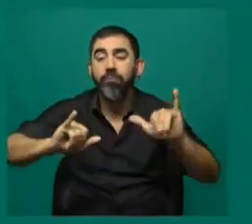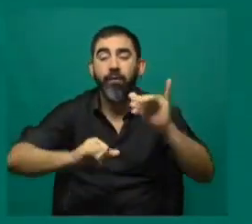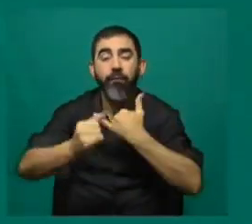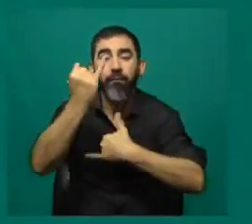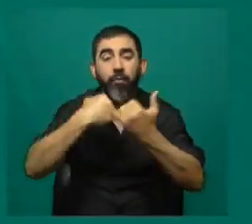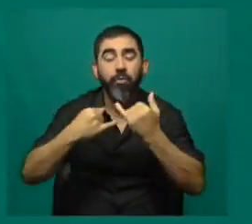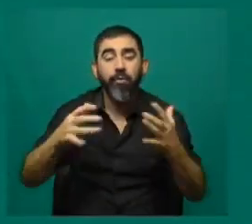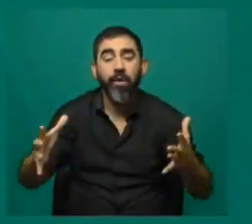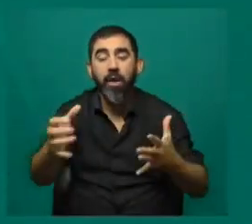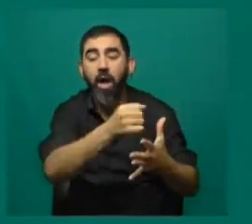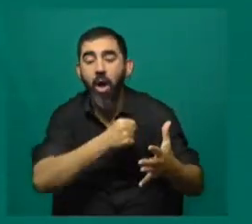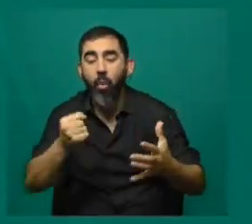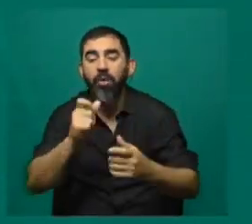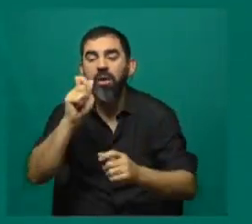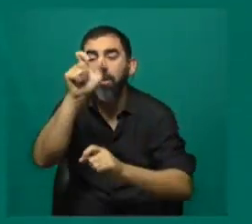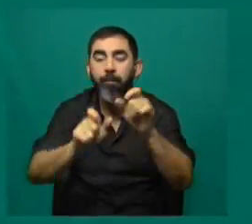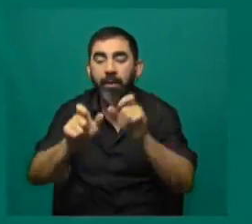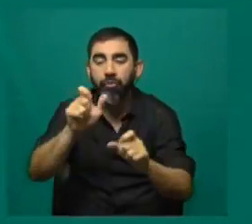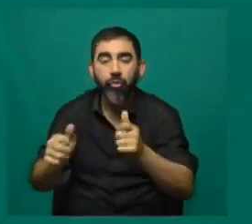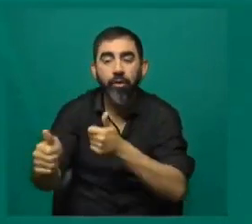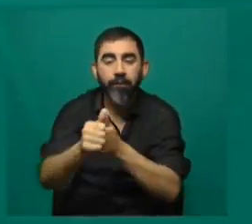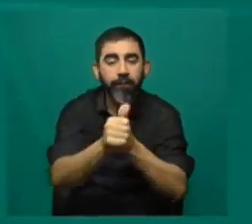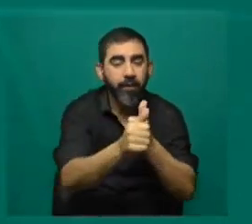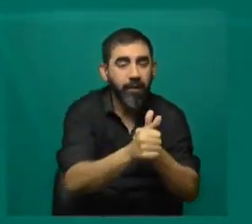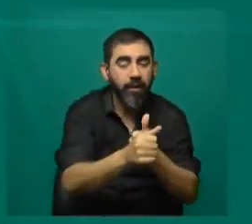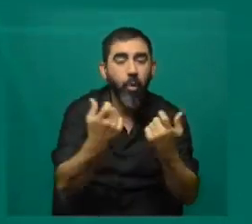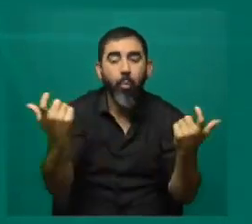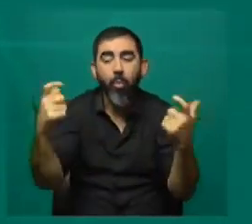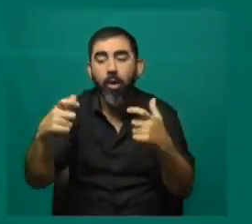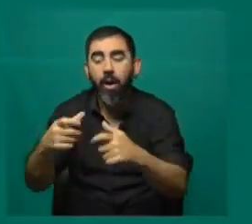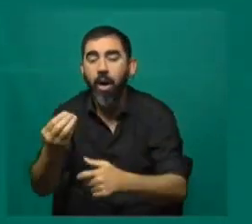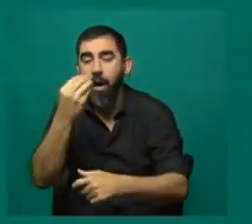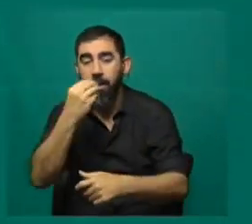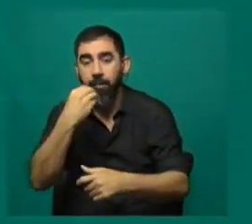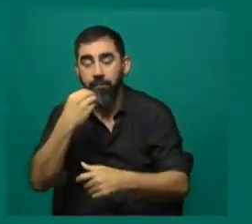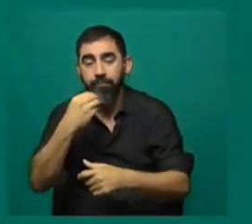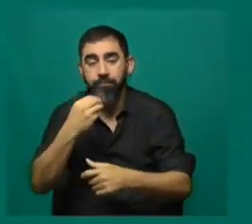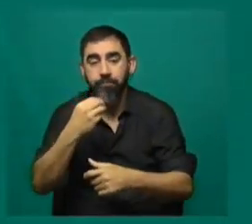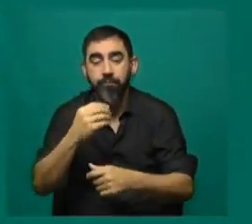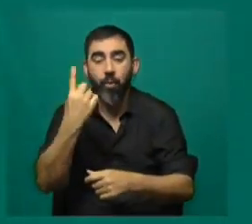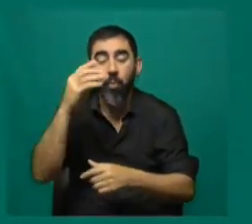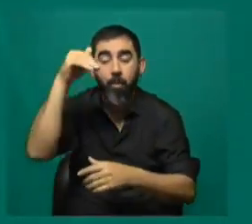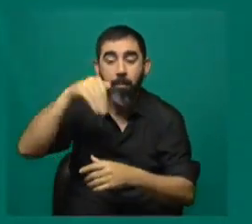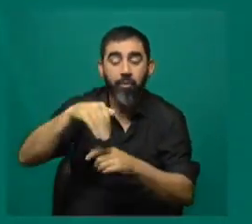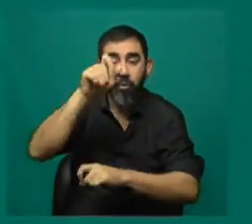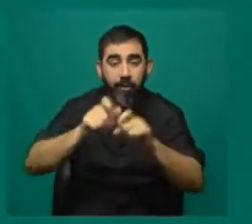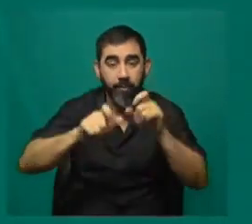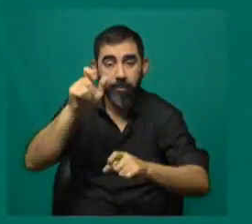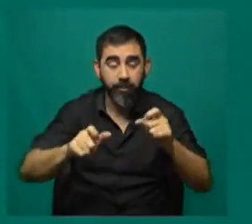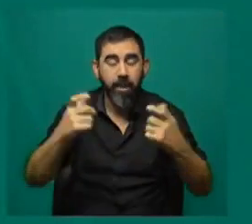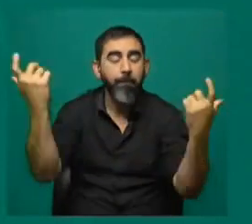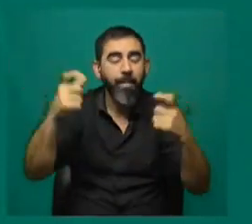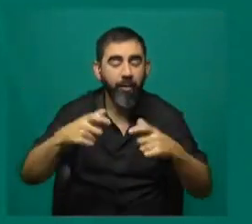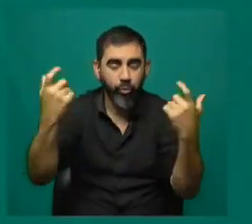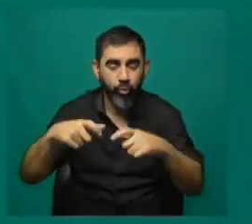a qué personas atendían, cómo se distribuía la alimentación, que sirven para más de un millón de porciones